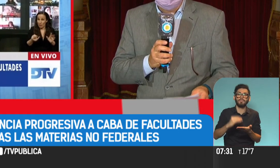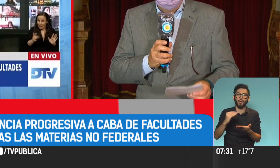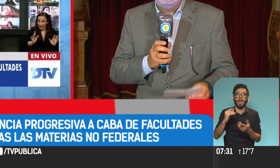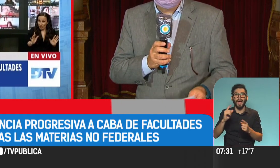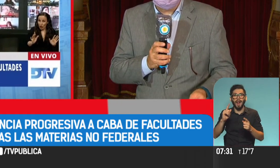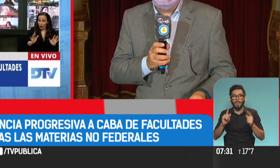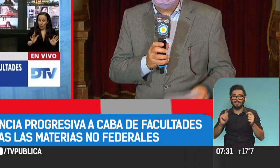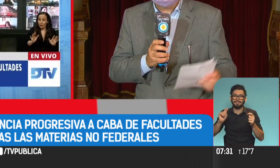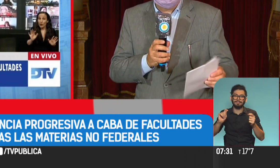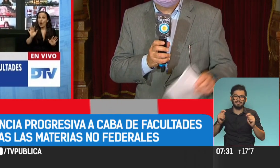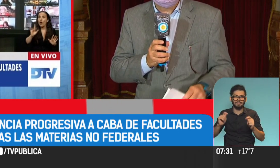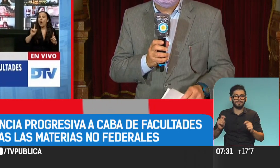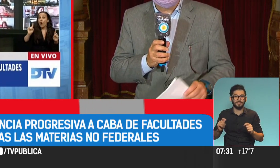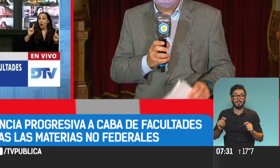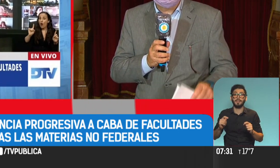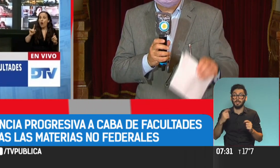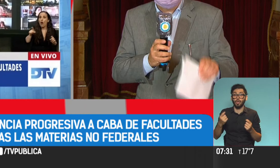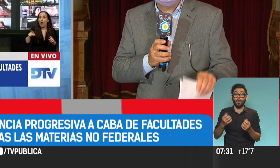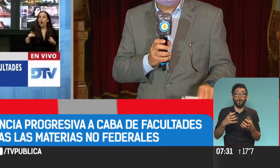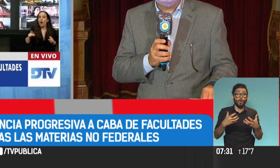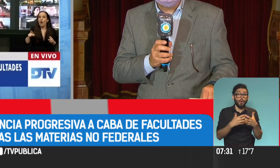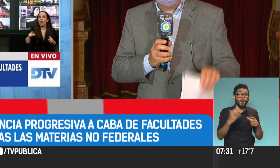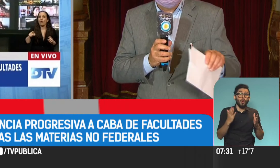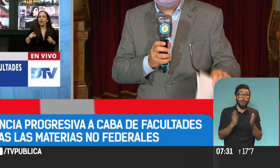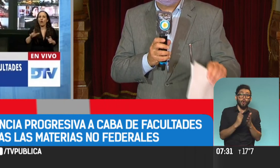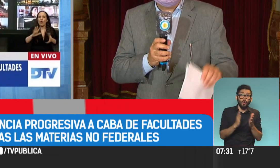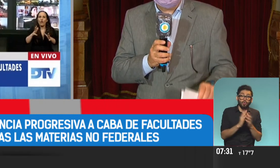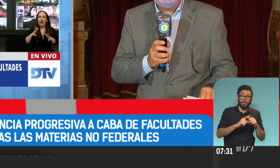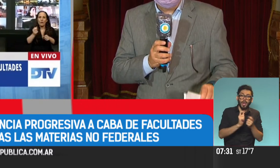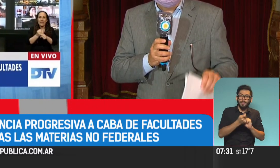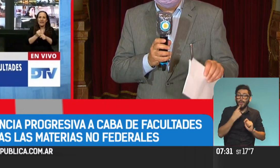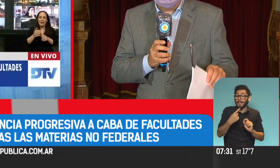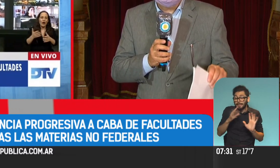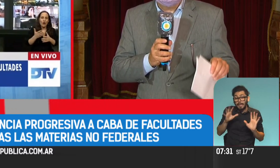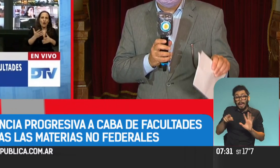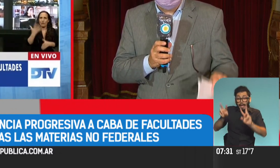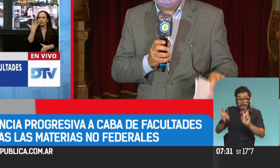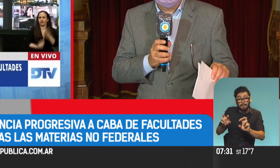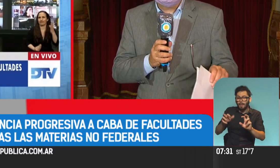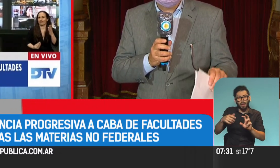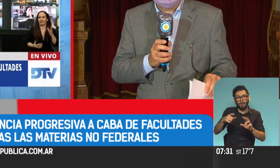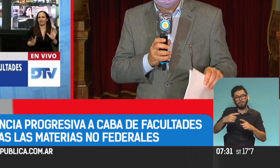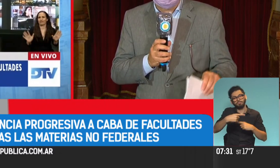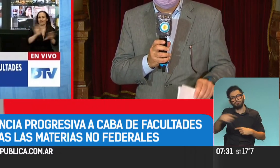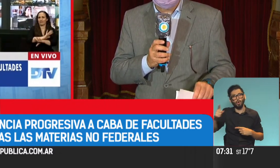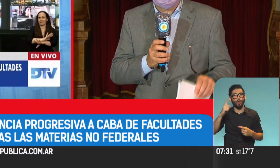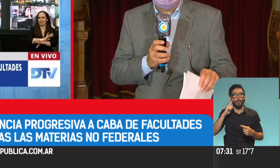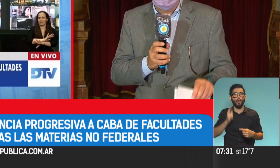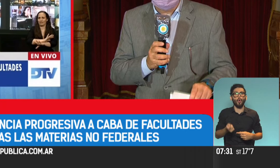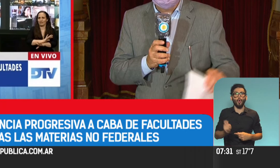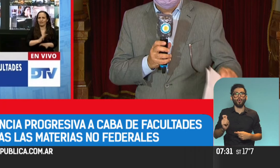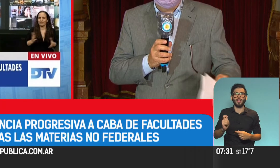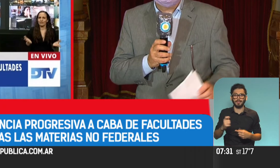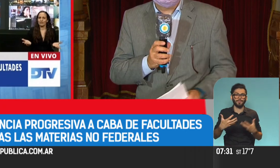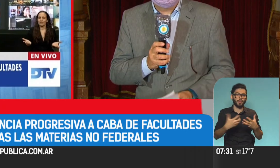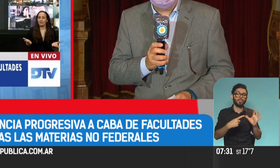algunas modificaciones y desde Juntos por el Cambio dicen este tema va a terminar en la justicia, va a terminar con un recurso que la